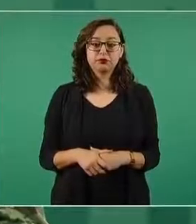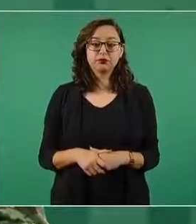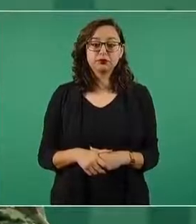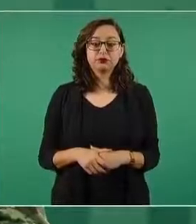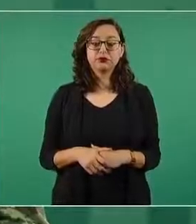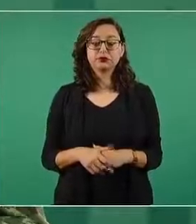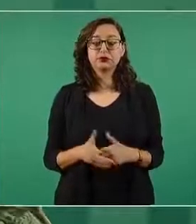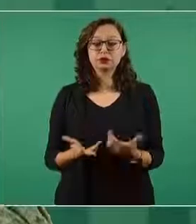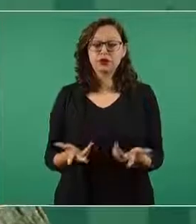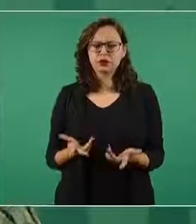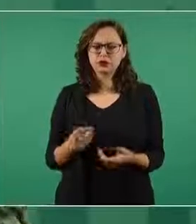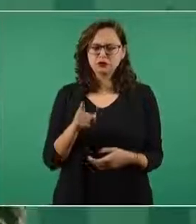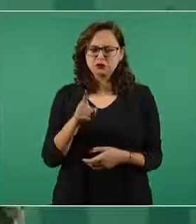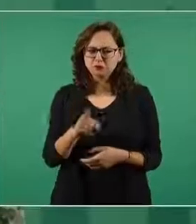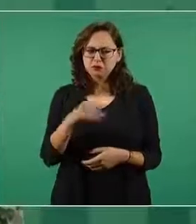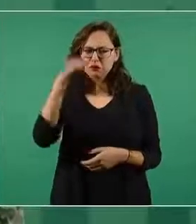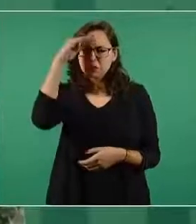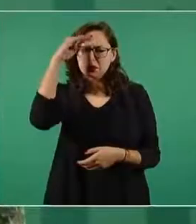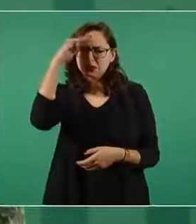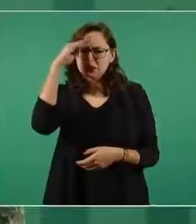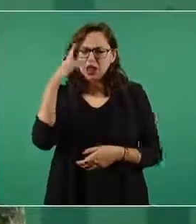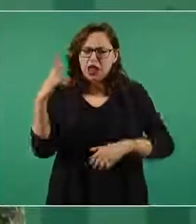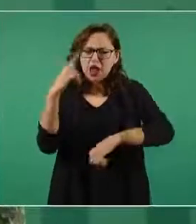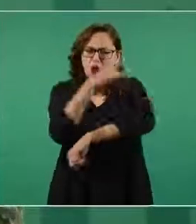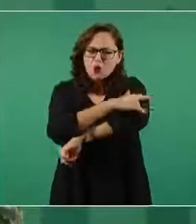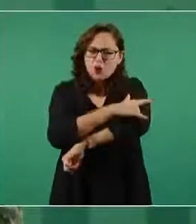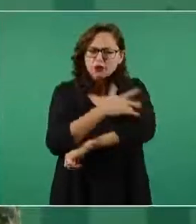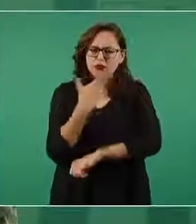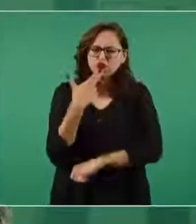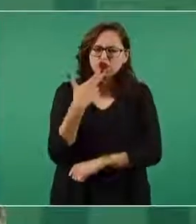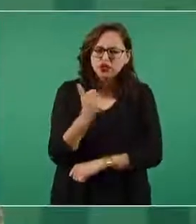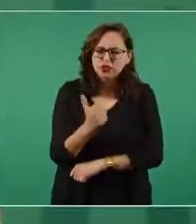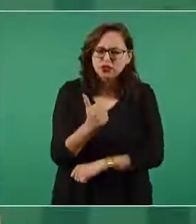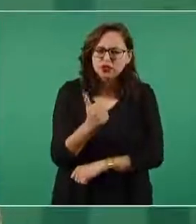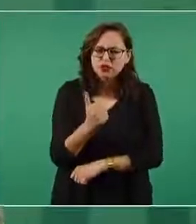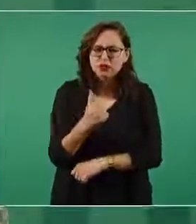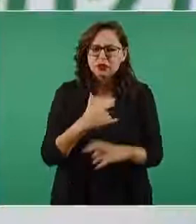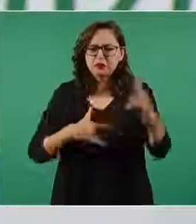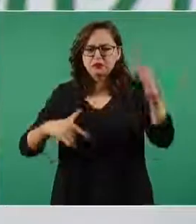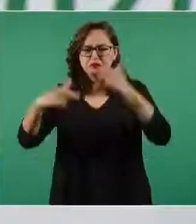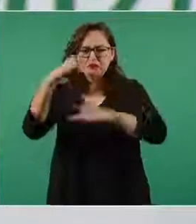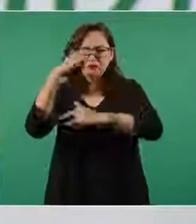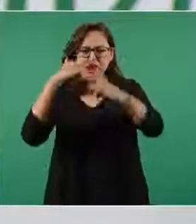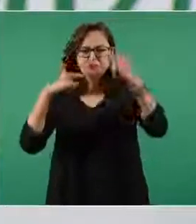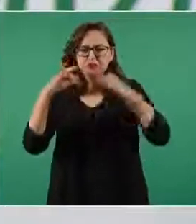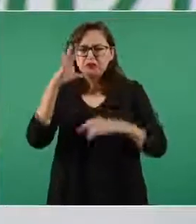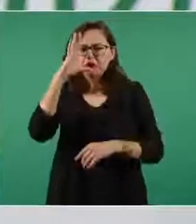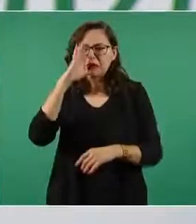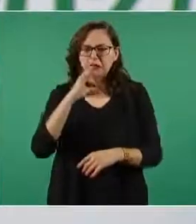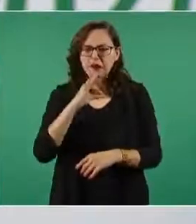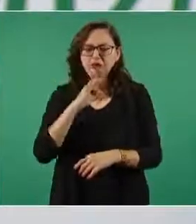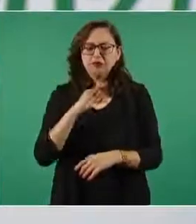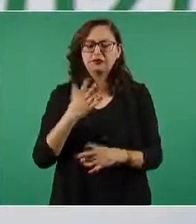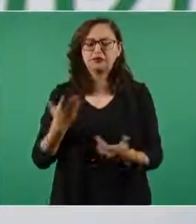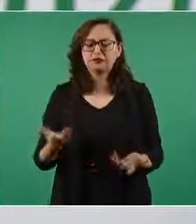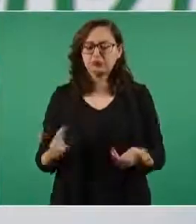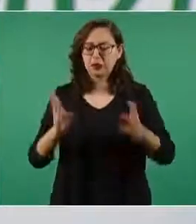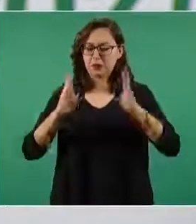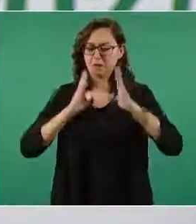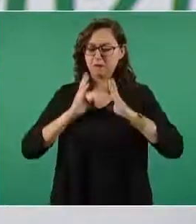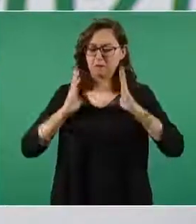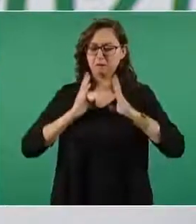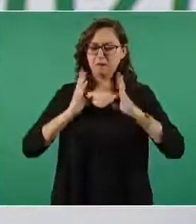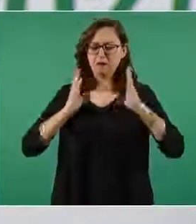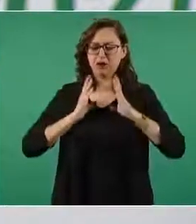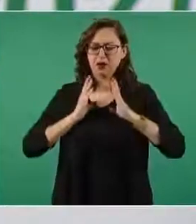las aerolíneas o de que el aeropuerto no va a funcionar o que tenemos la instrucción del alto mando del ejército de fuerzas mexicanos de